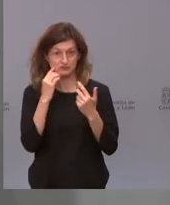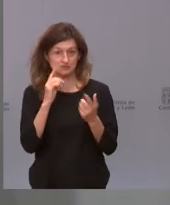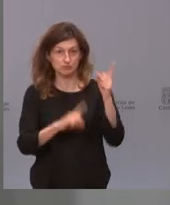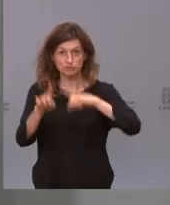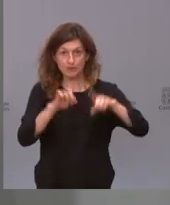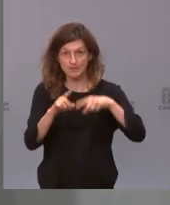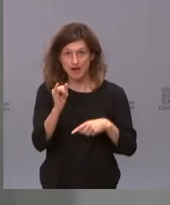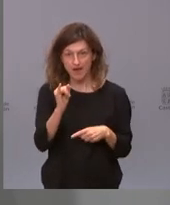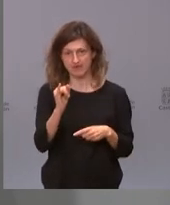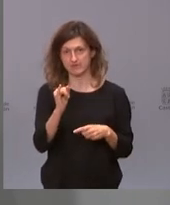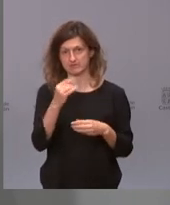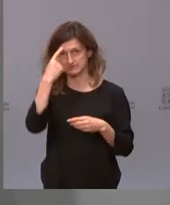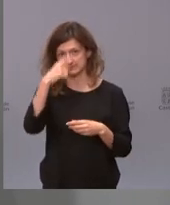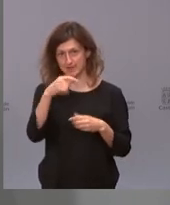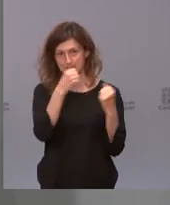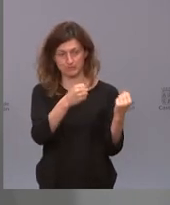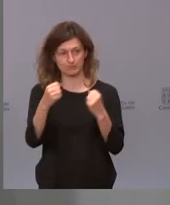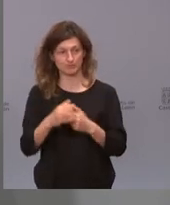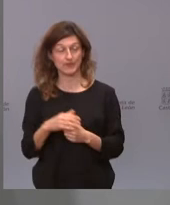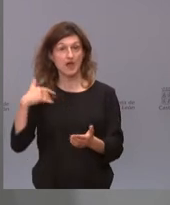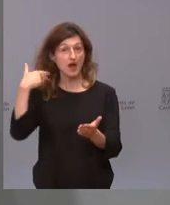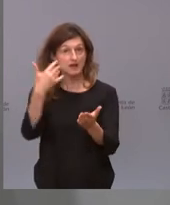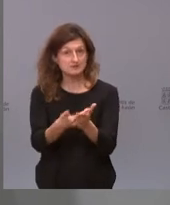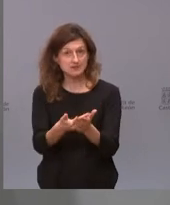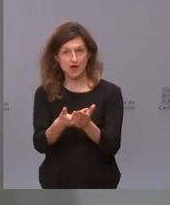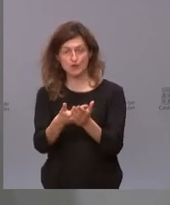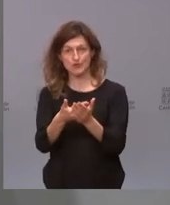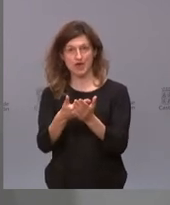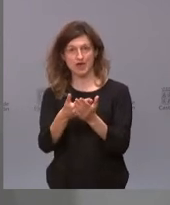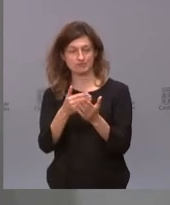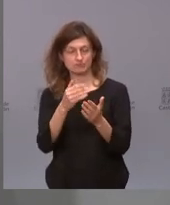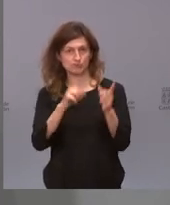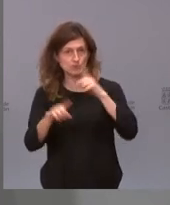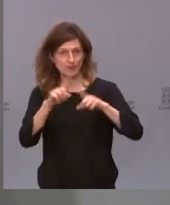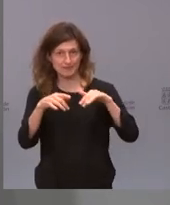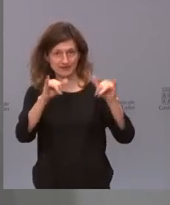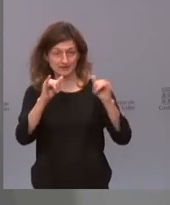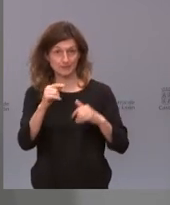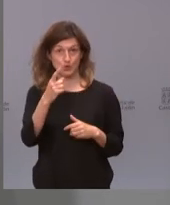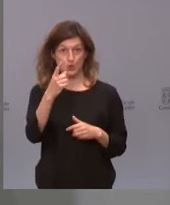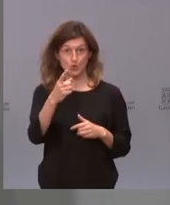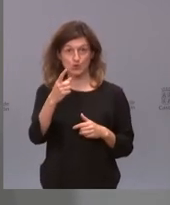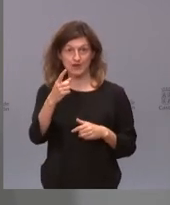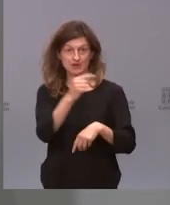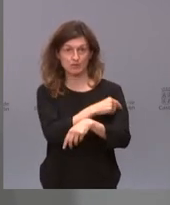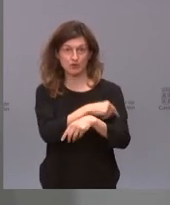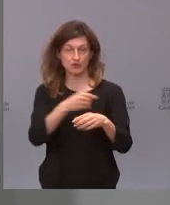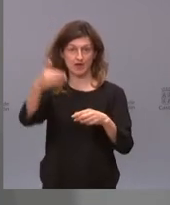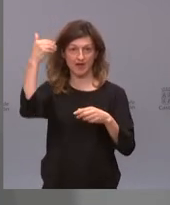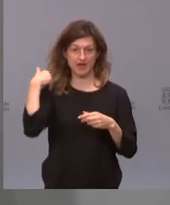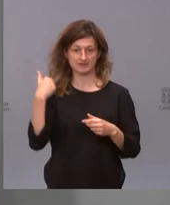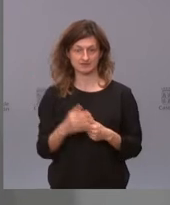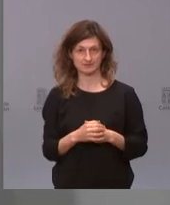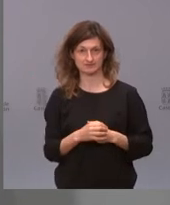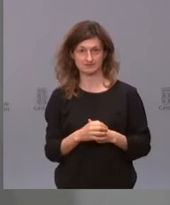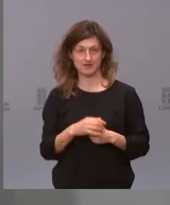estar cerquita. Hasta ahora no ha habido ninguna eventualidad de esta. Hubo una, pero antes de vacunarse, con lo cual no parece